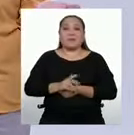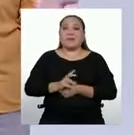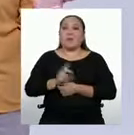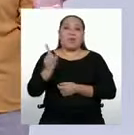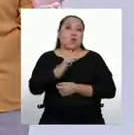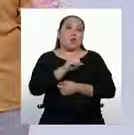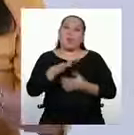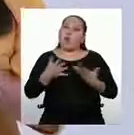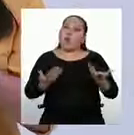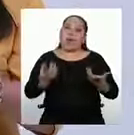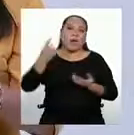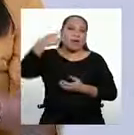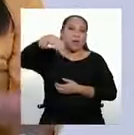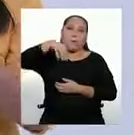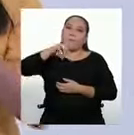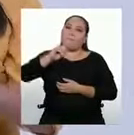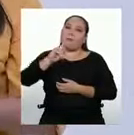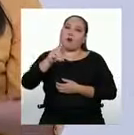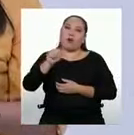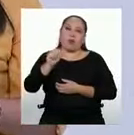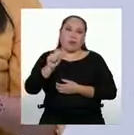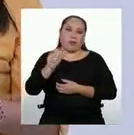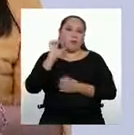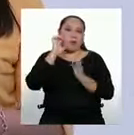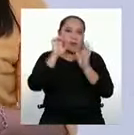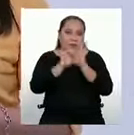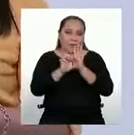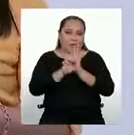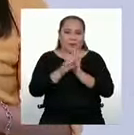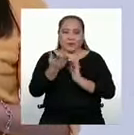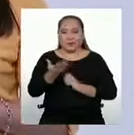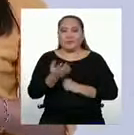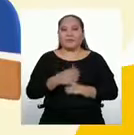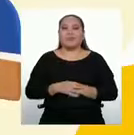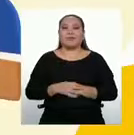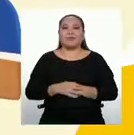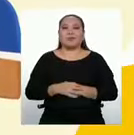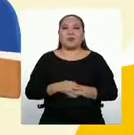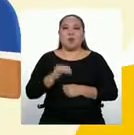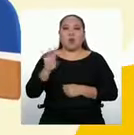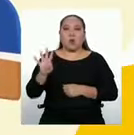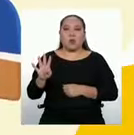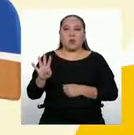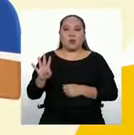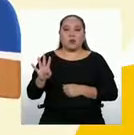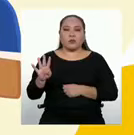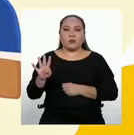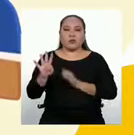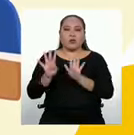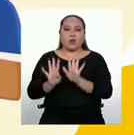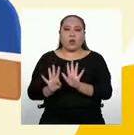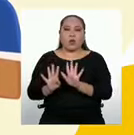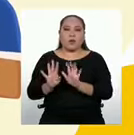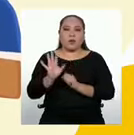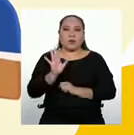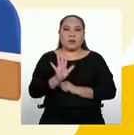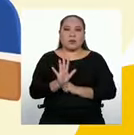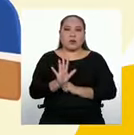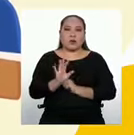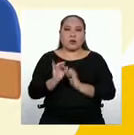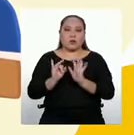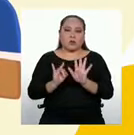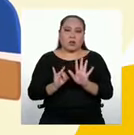no hay moda. Veamos un ejemplo con los siguientes datos. 4, 9, 5,